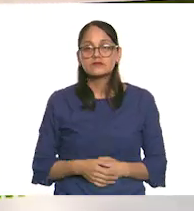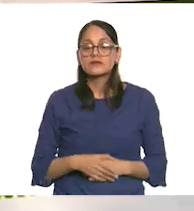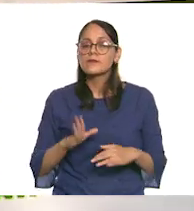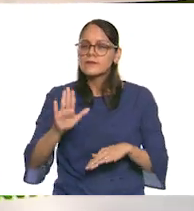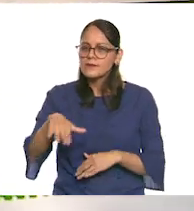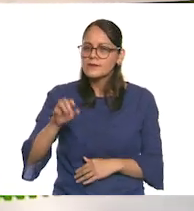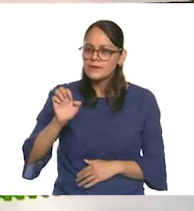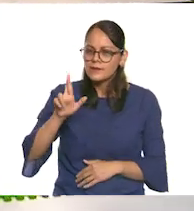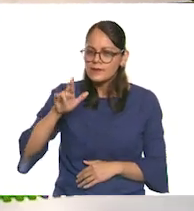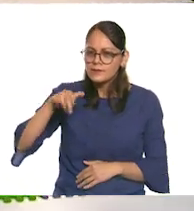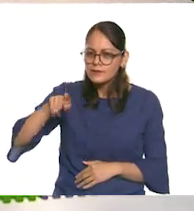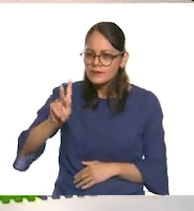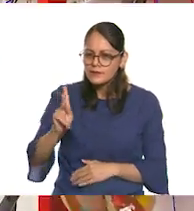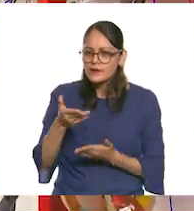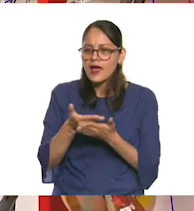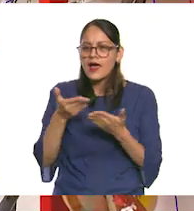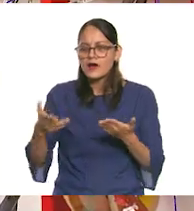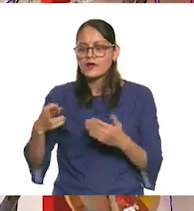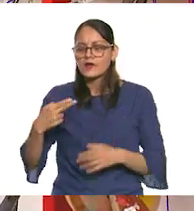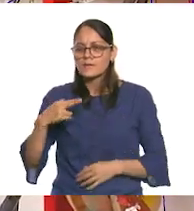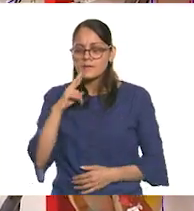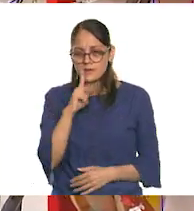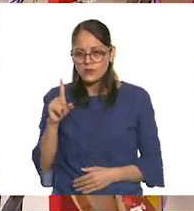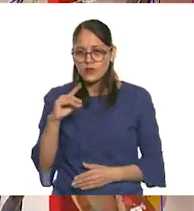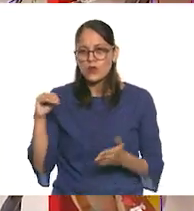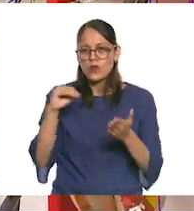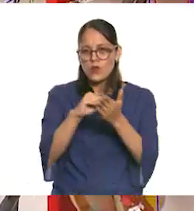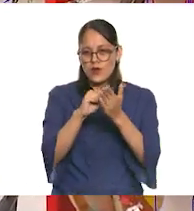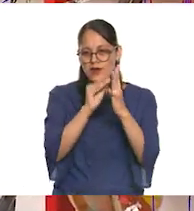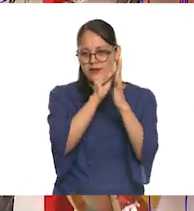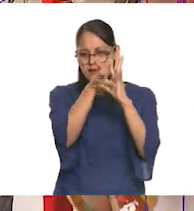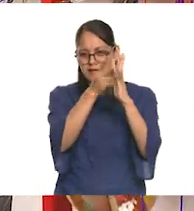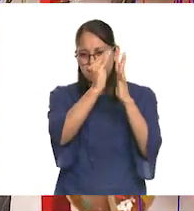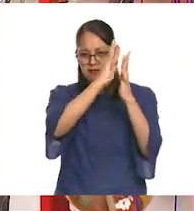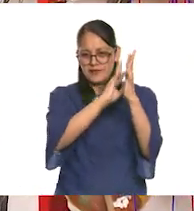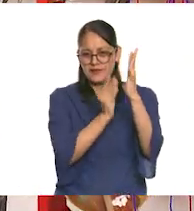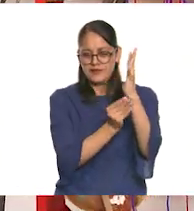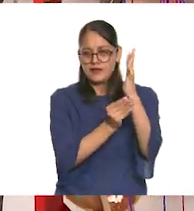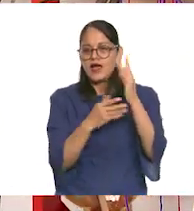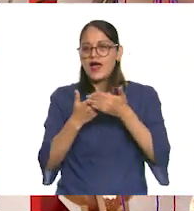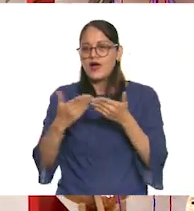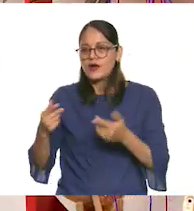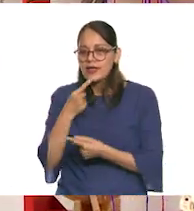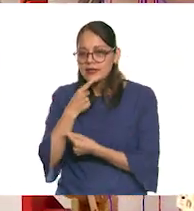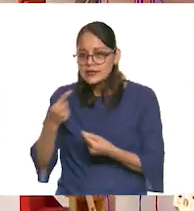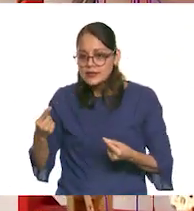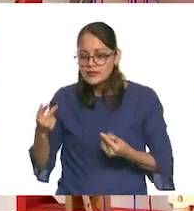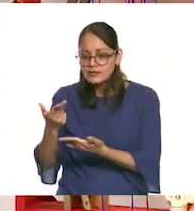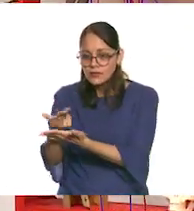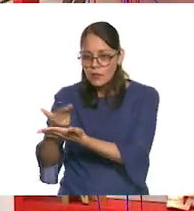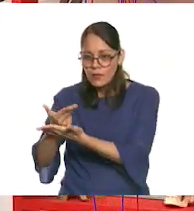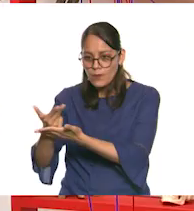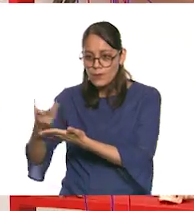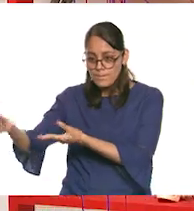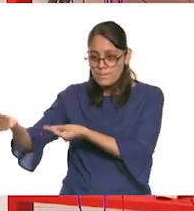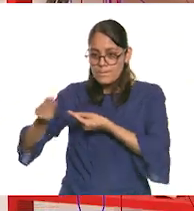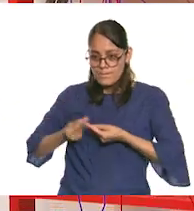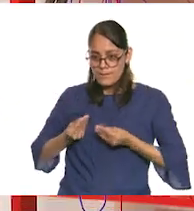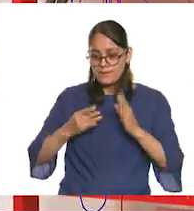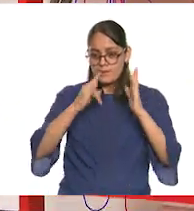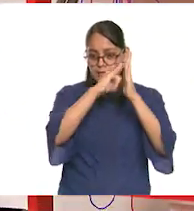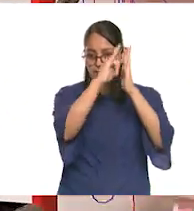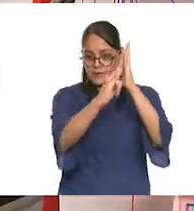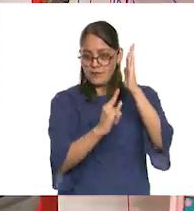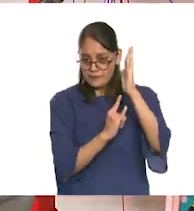parece si pasamos a colocar los lazos con los dibujos de nuestras niñas y niños y las frases que nos mandaron? Me